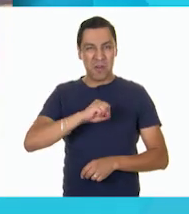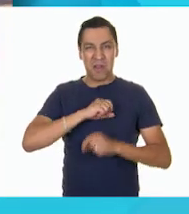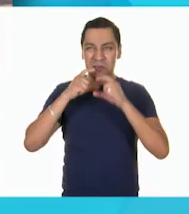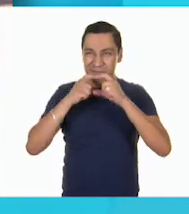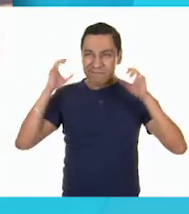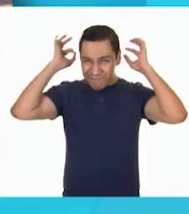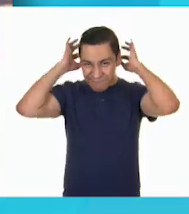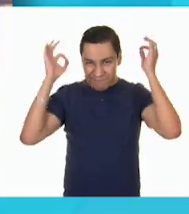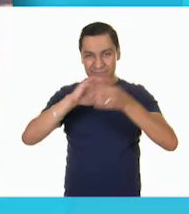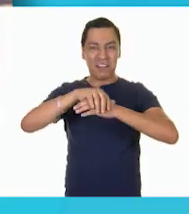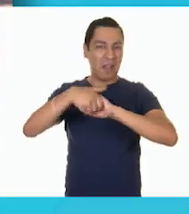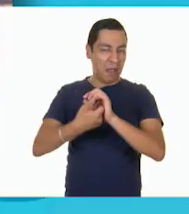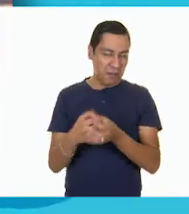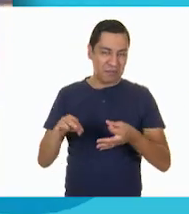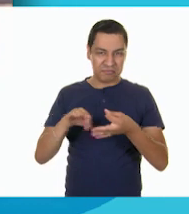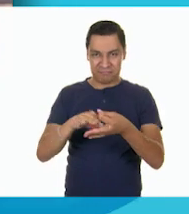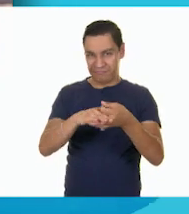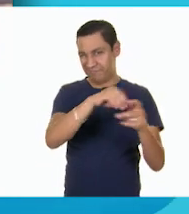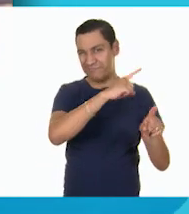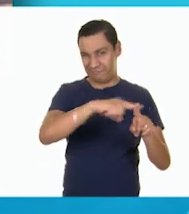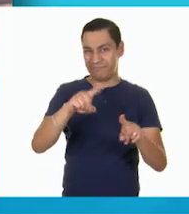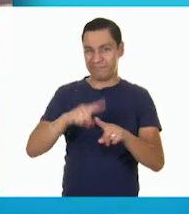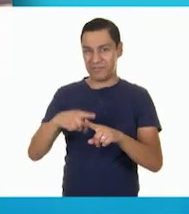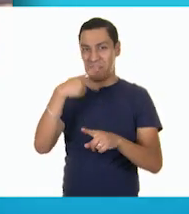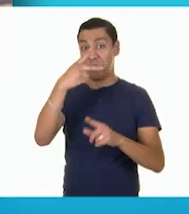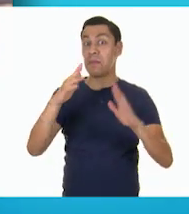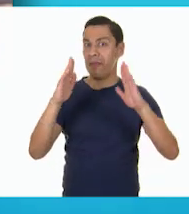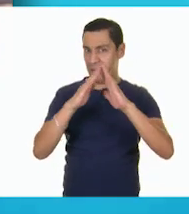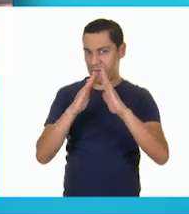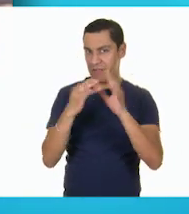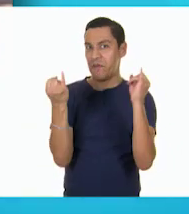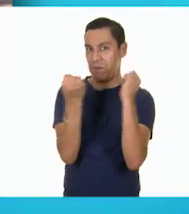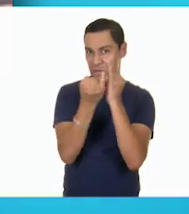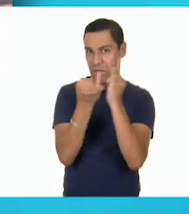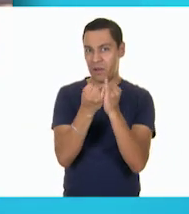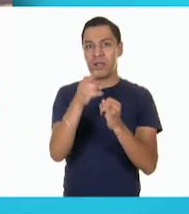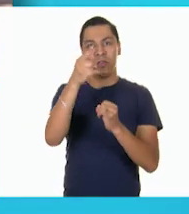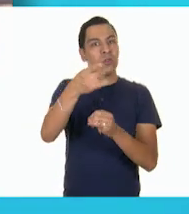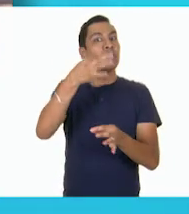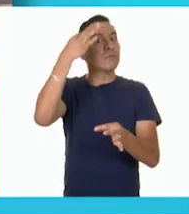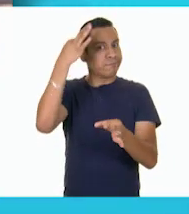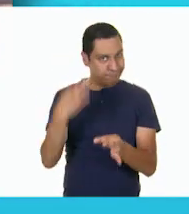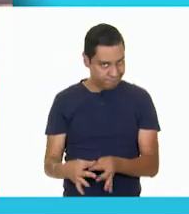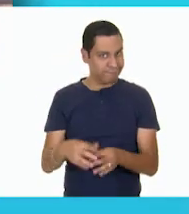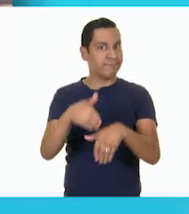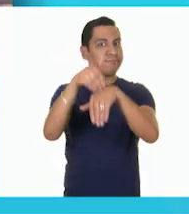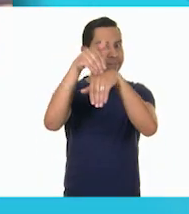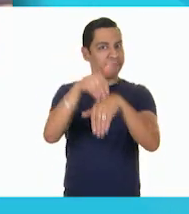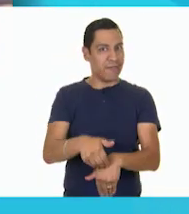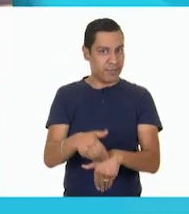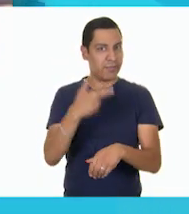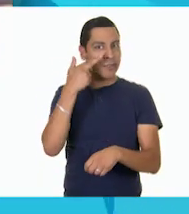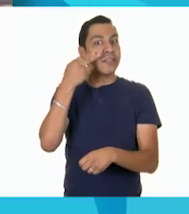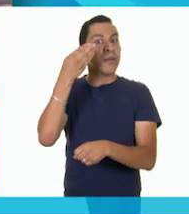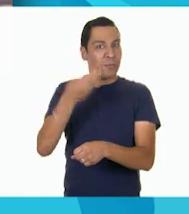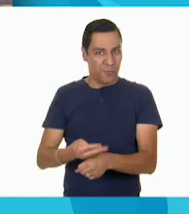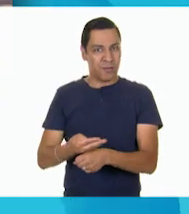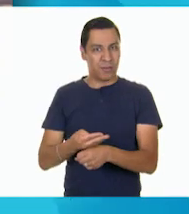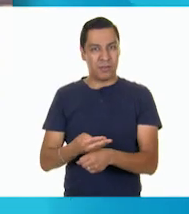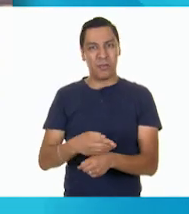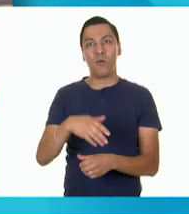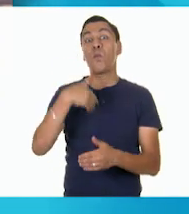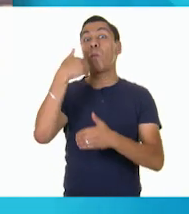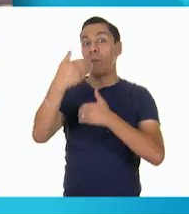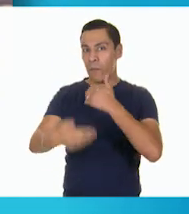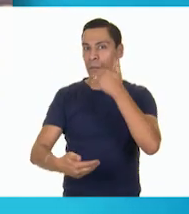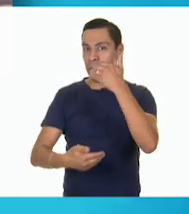responsabilidades de nuestra escuela y de nuestra casa. Así que te invito a que cumplas exitosamente con esas responsabilidades para que